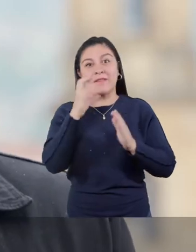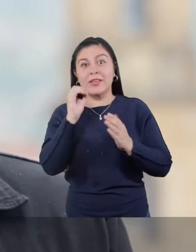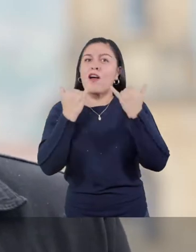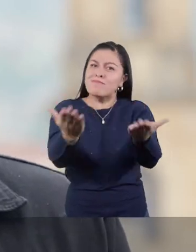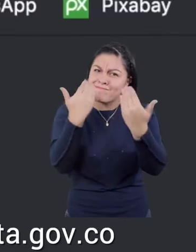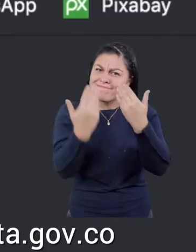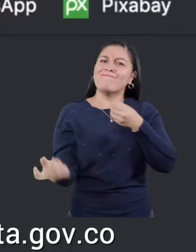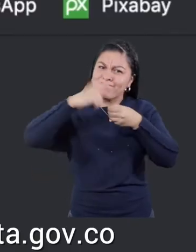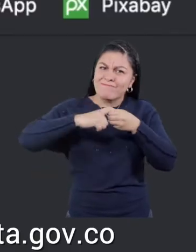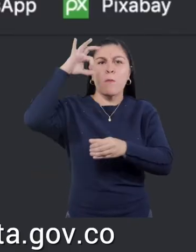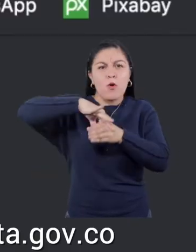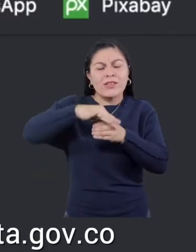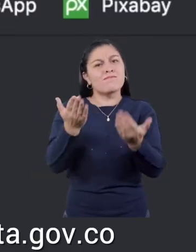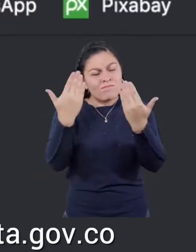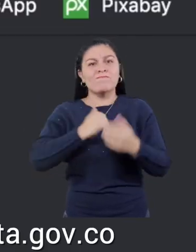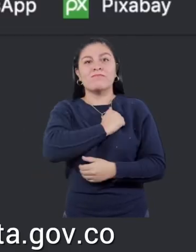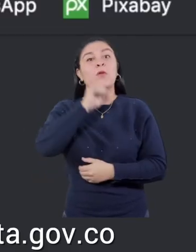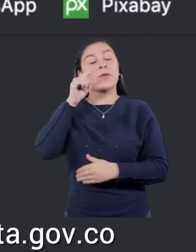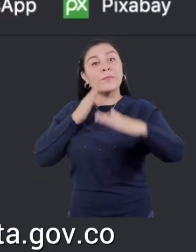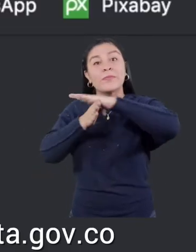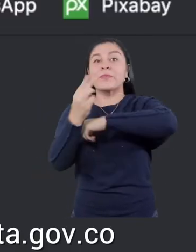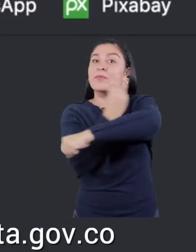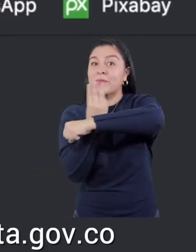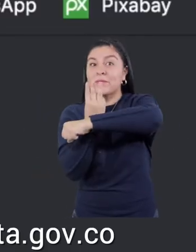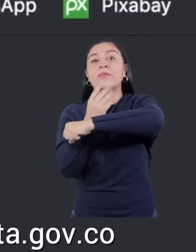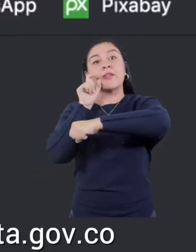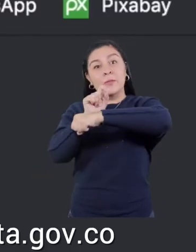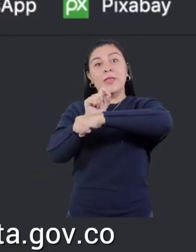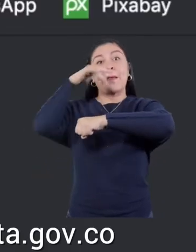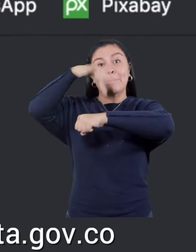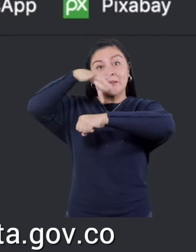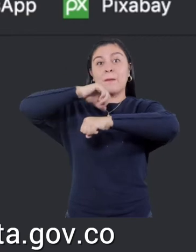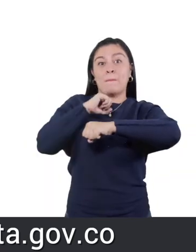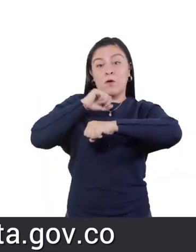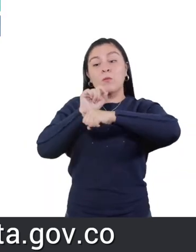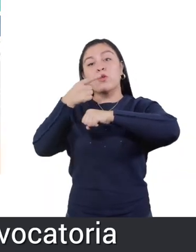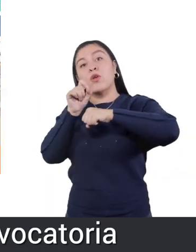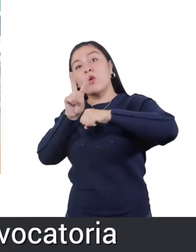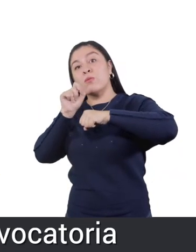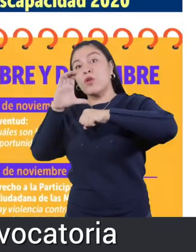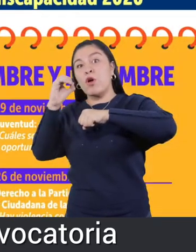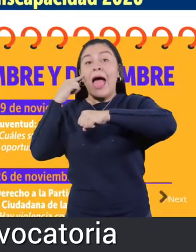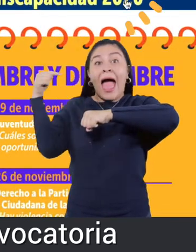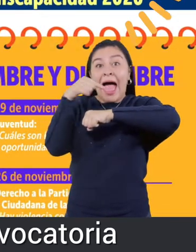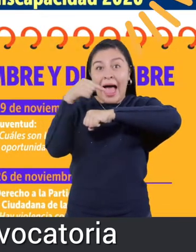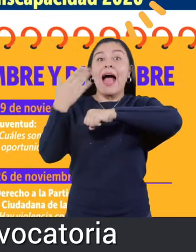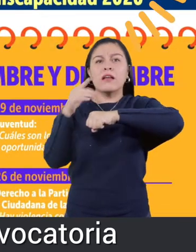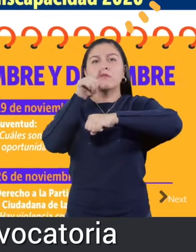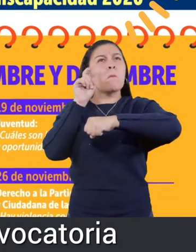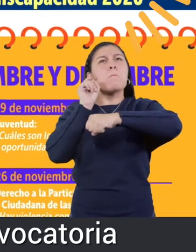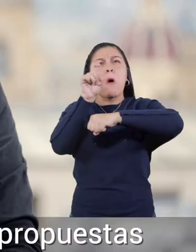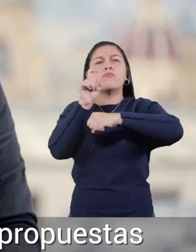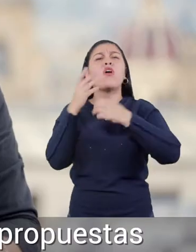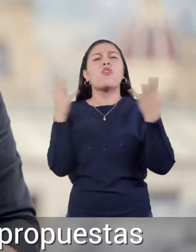muy sencillo. Entra a www.participacionbogota.gov.com y haz clic en el banner de la